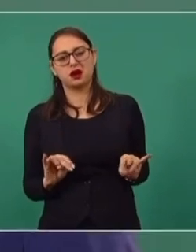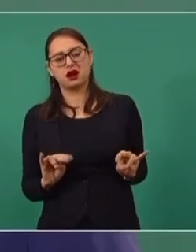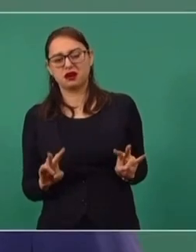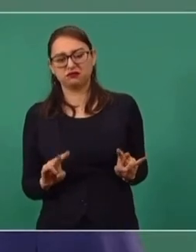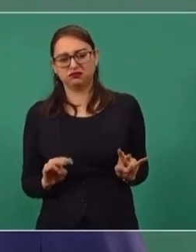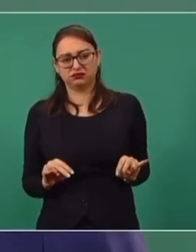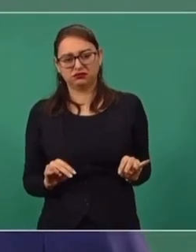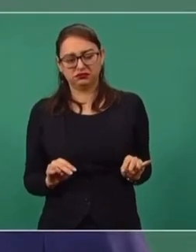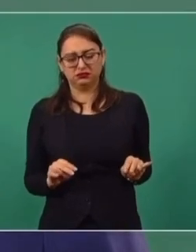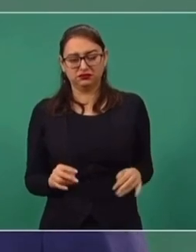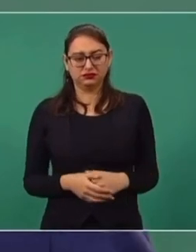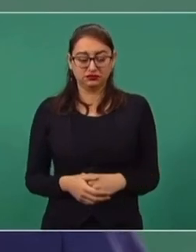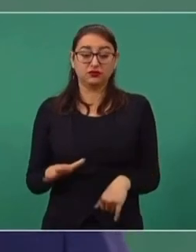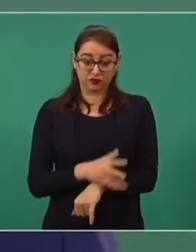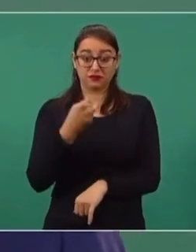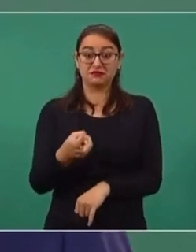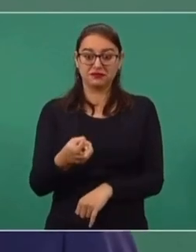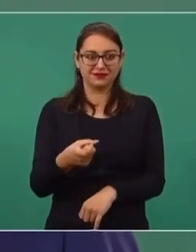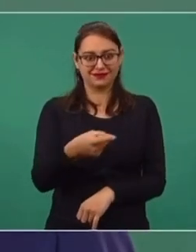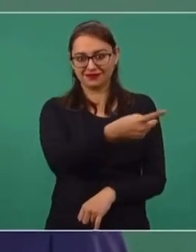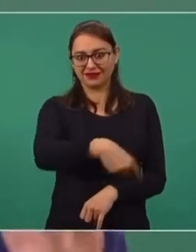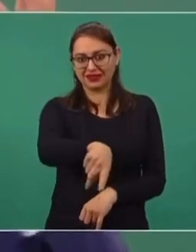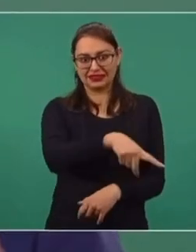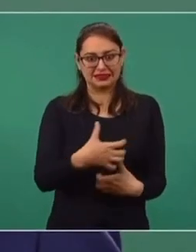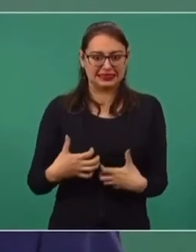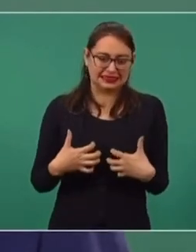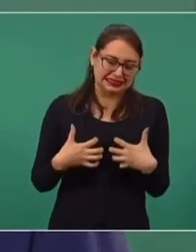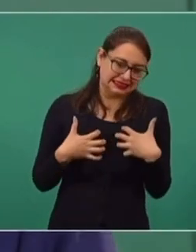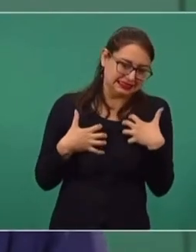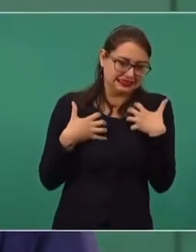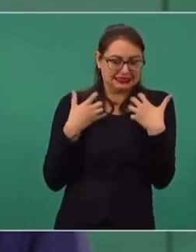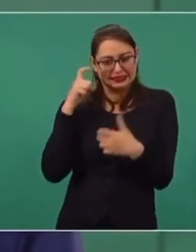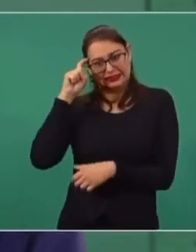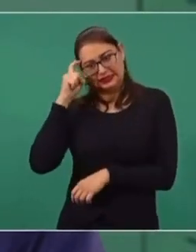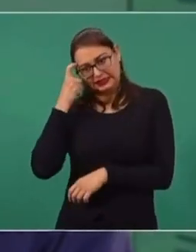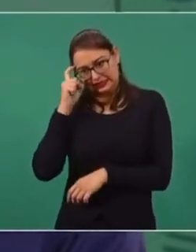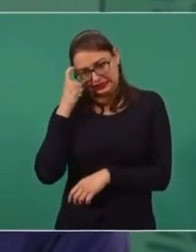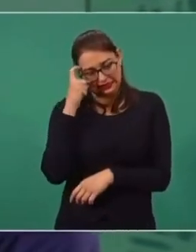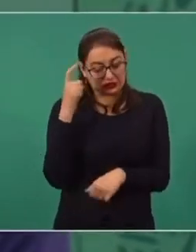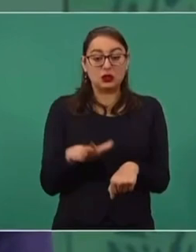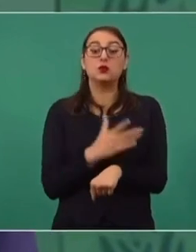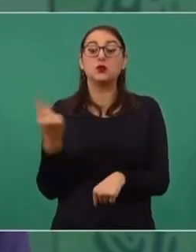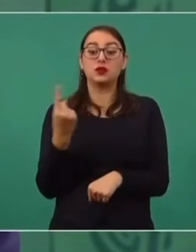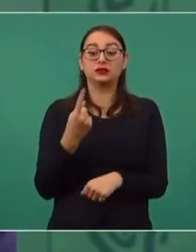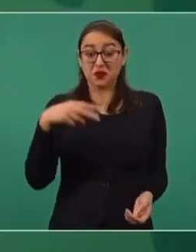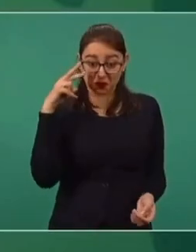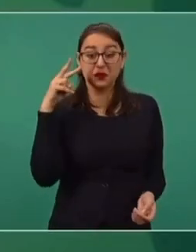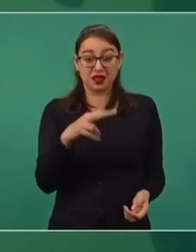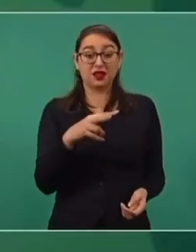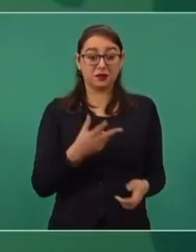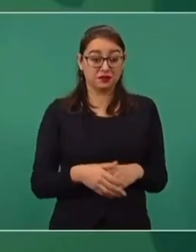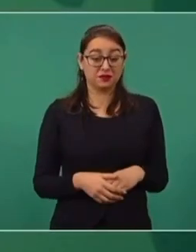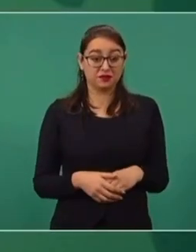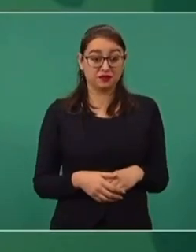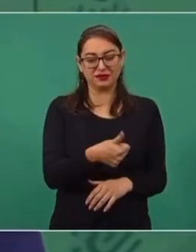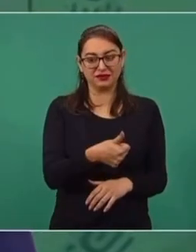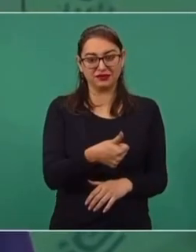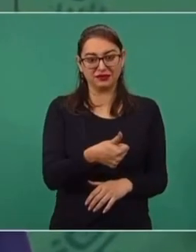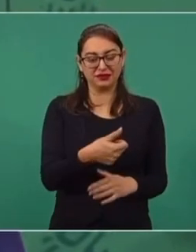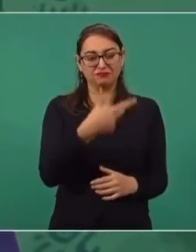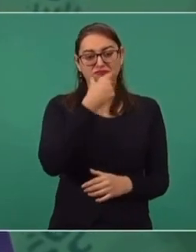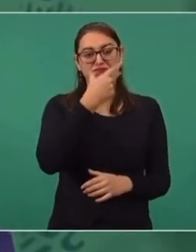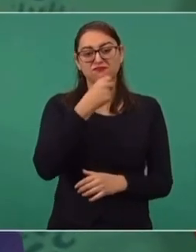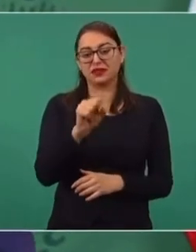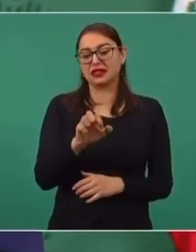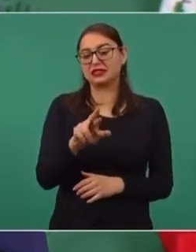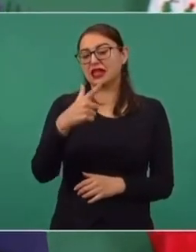por eso es el coraje de los que se consideraban líderes de opinión. La señora Delecer, Sergio